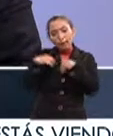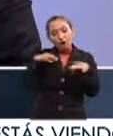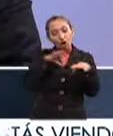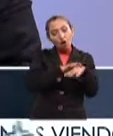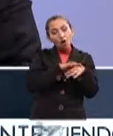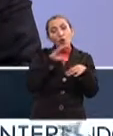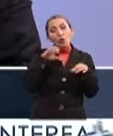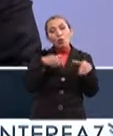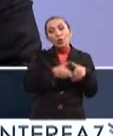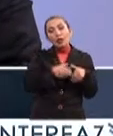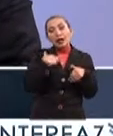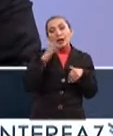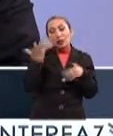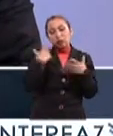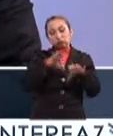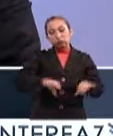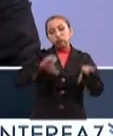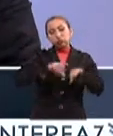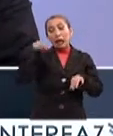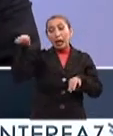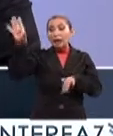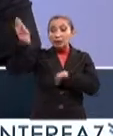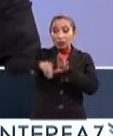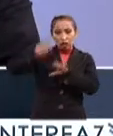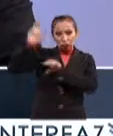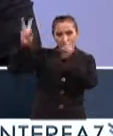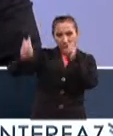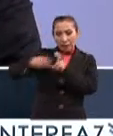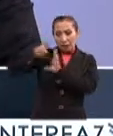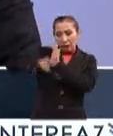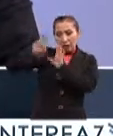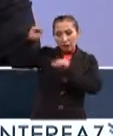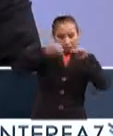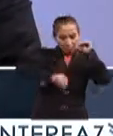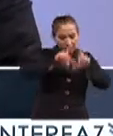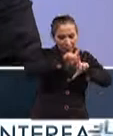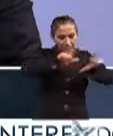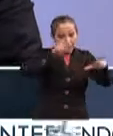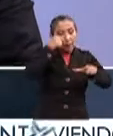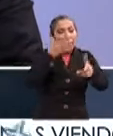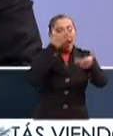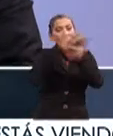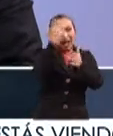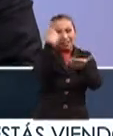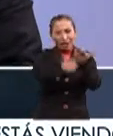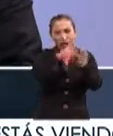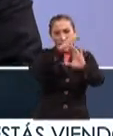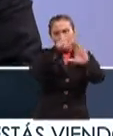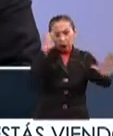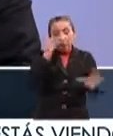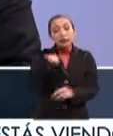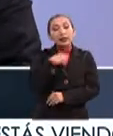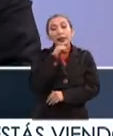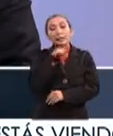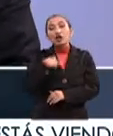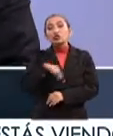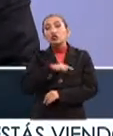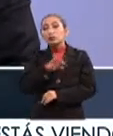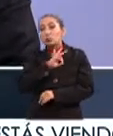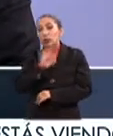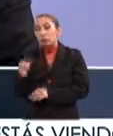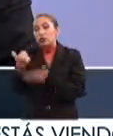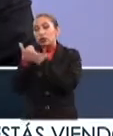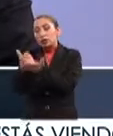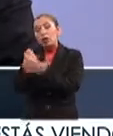Unidad Politécnica para la Educación Virtual, que es quien se encarga de digitalizar todos los contenidos y tenerlos listos para las personas. Pero de la misma manera, nosotros podemos